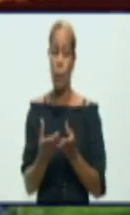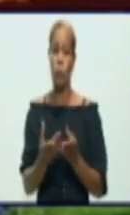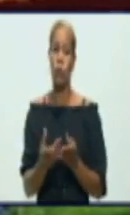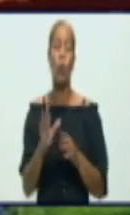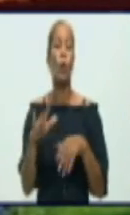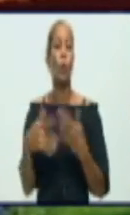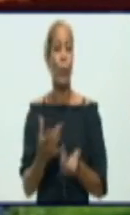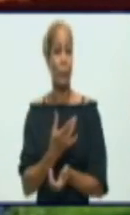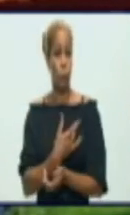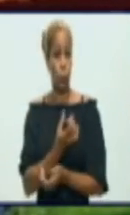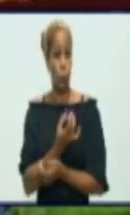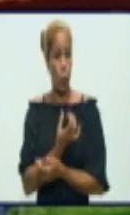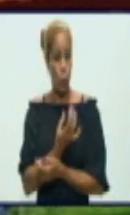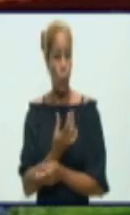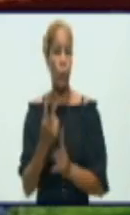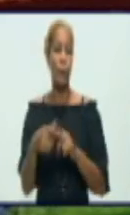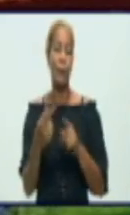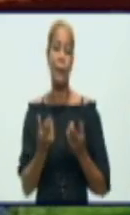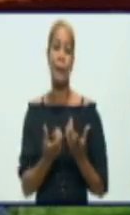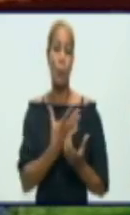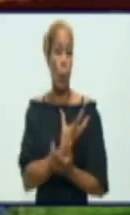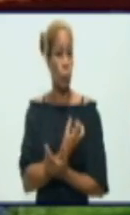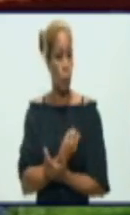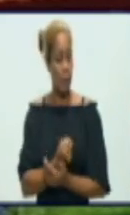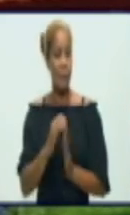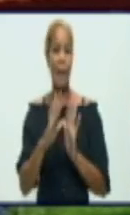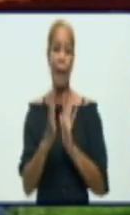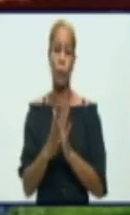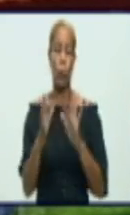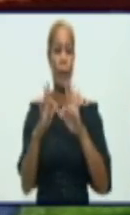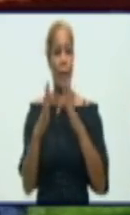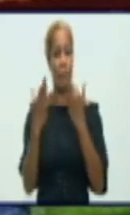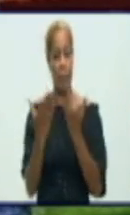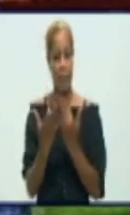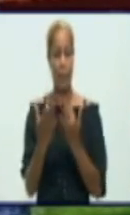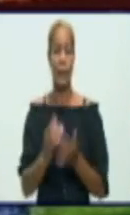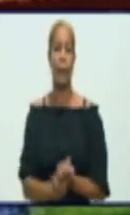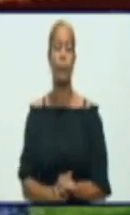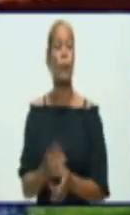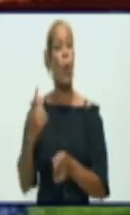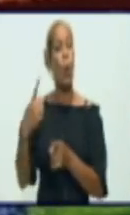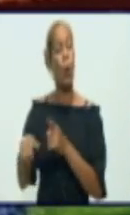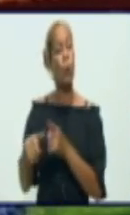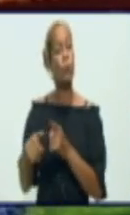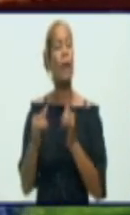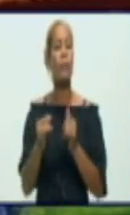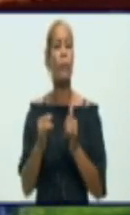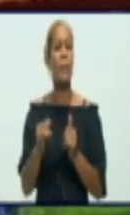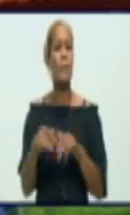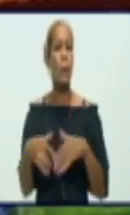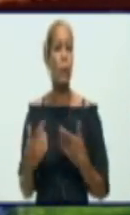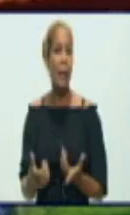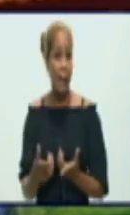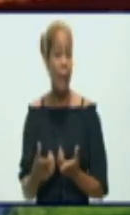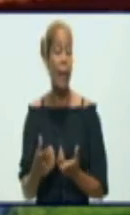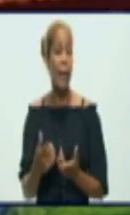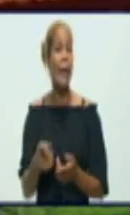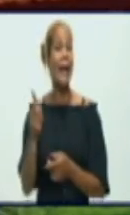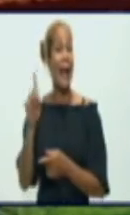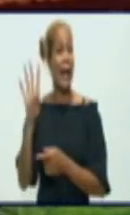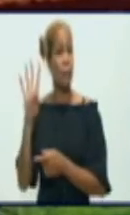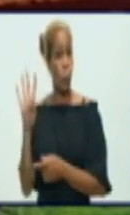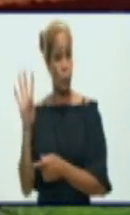el mensaje de condolencia de nuestro equipo de trabajo. Otro dato que llama la atención, 14